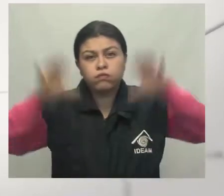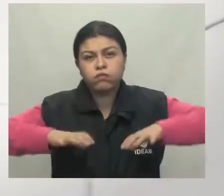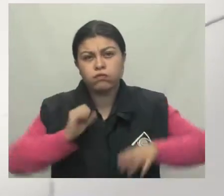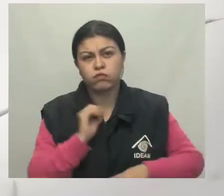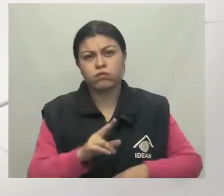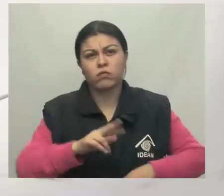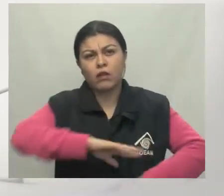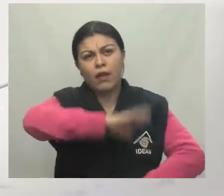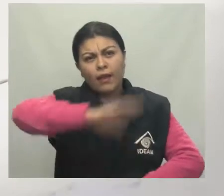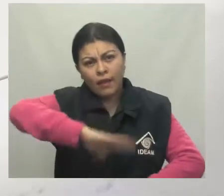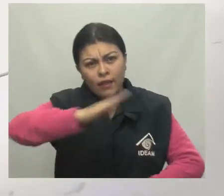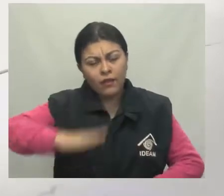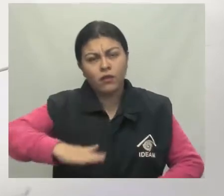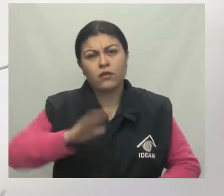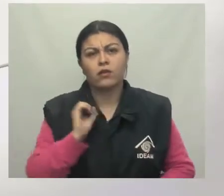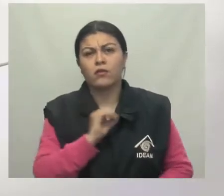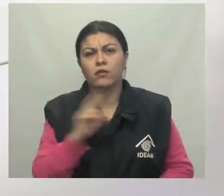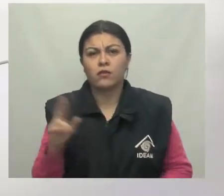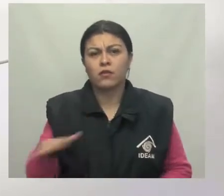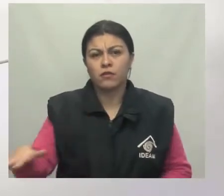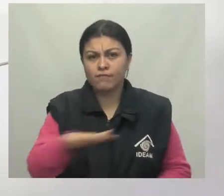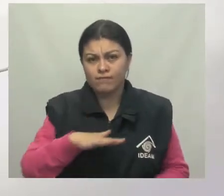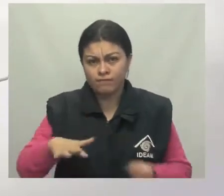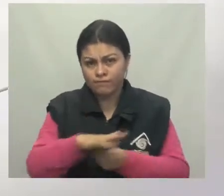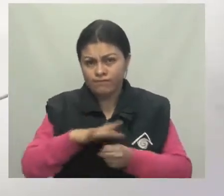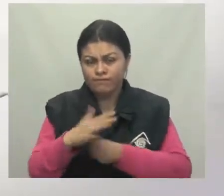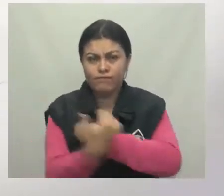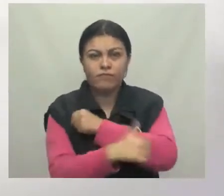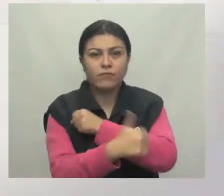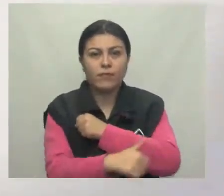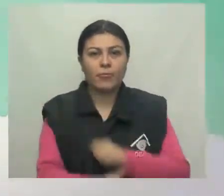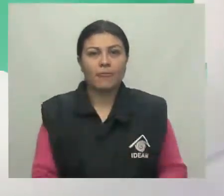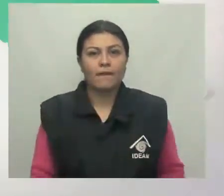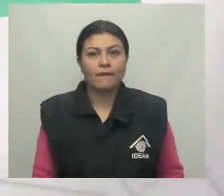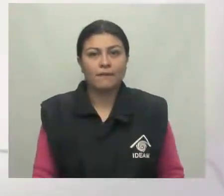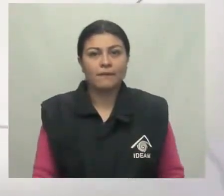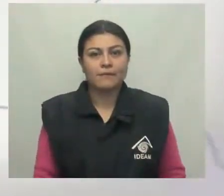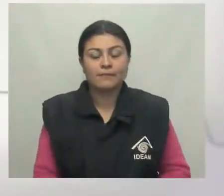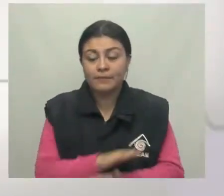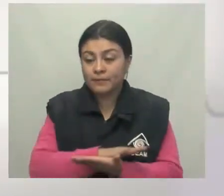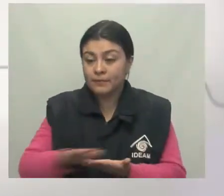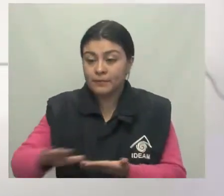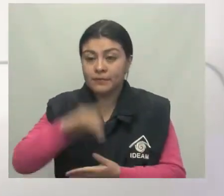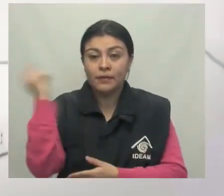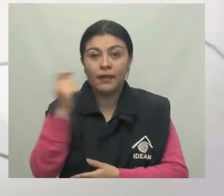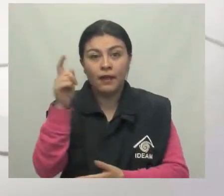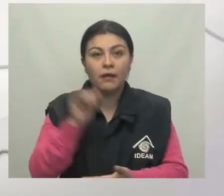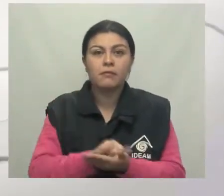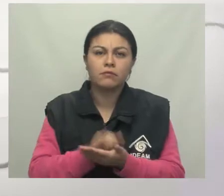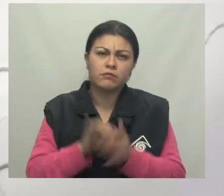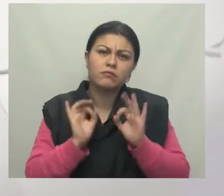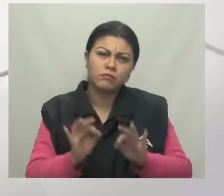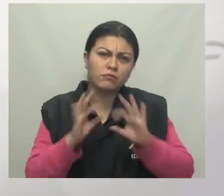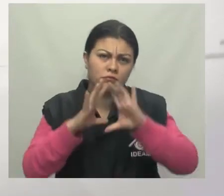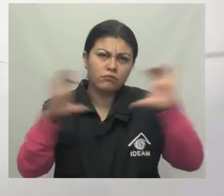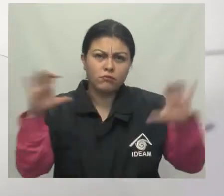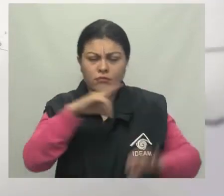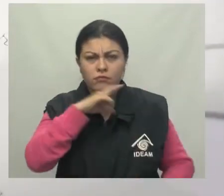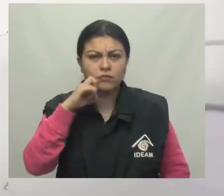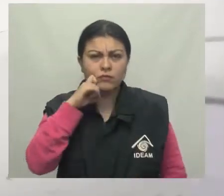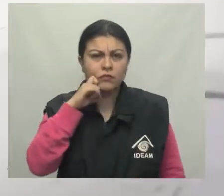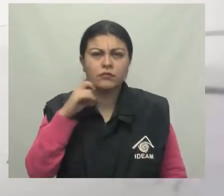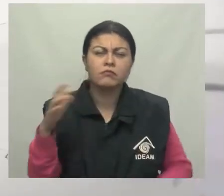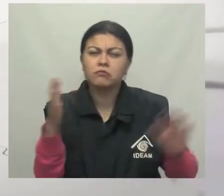de Cundinamarca, Boyacá. En los llanos orientales se pronostica predominio de tiempo seco con cielos parcialmente